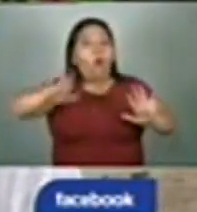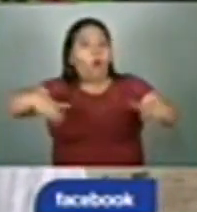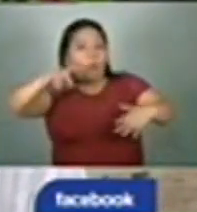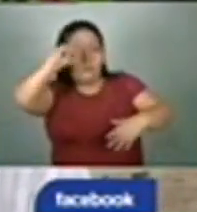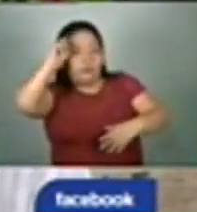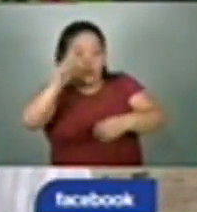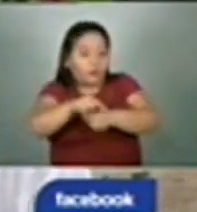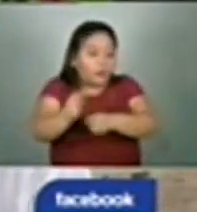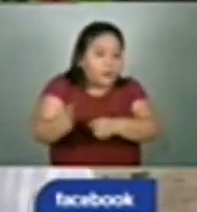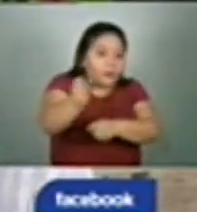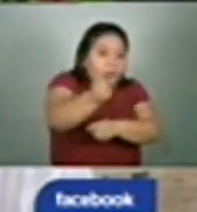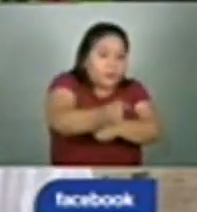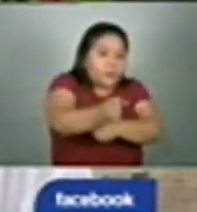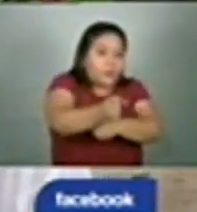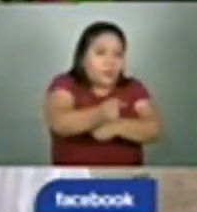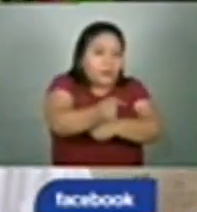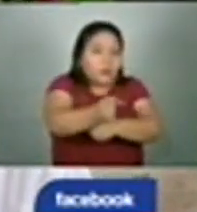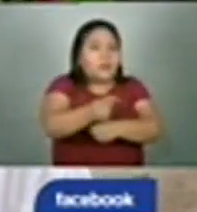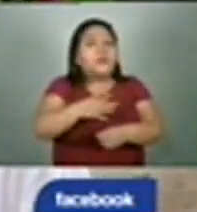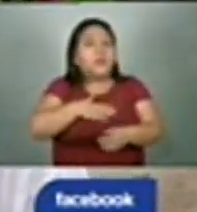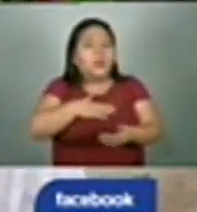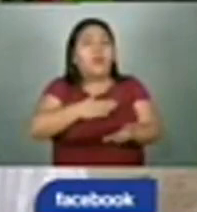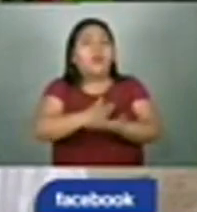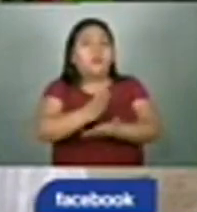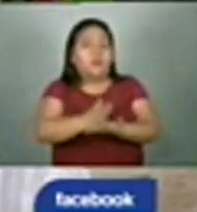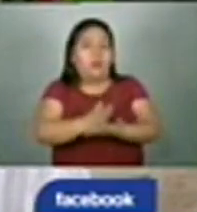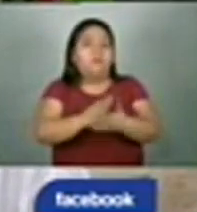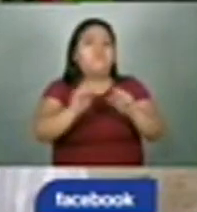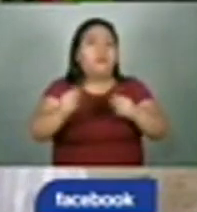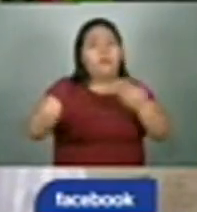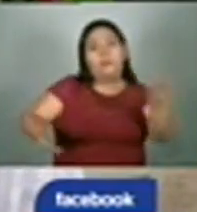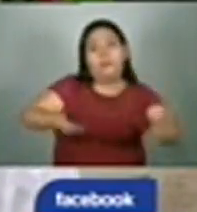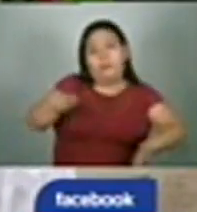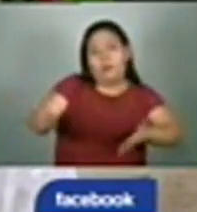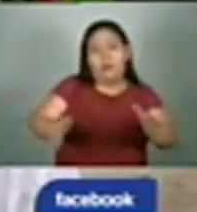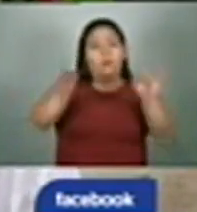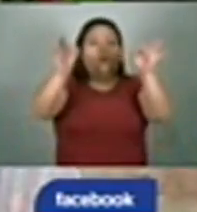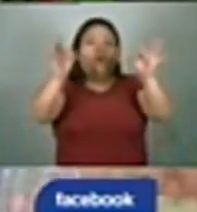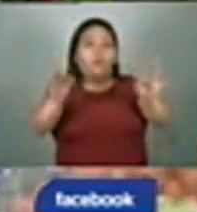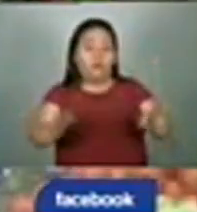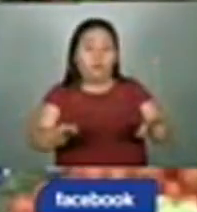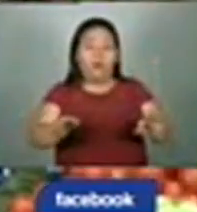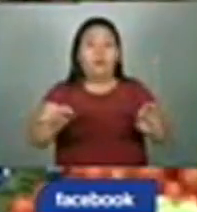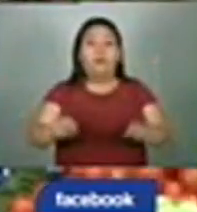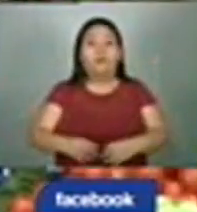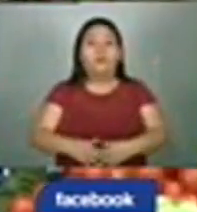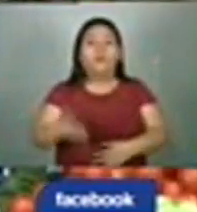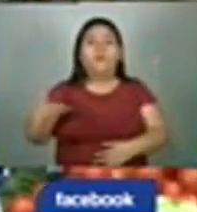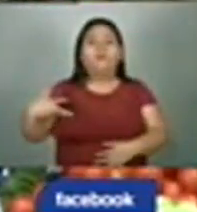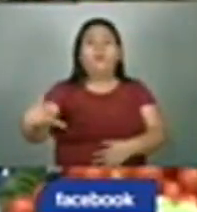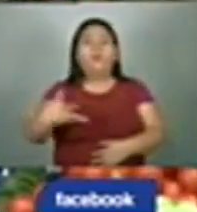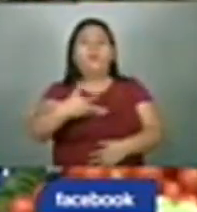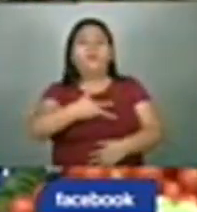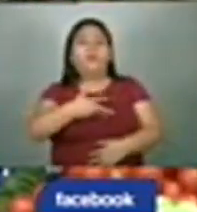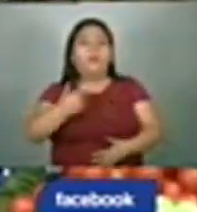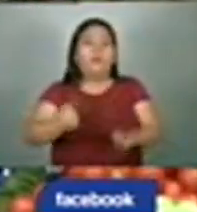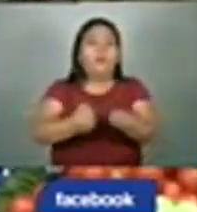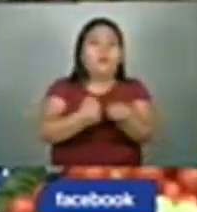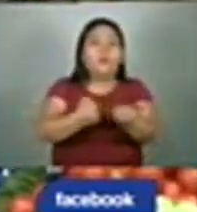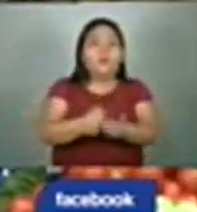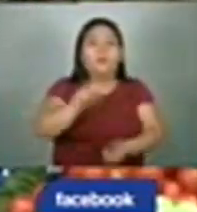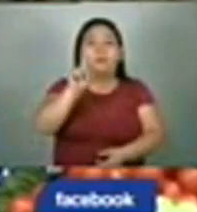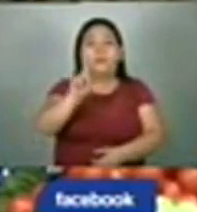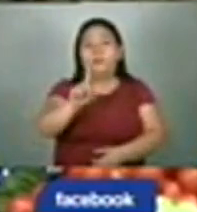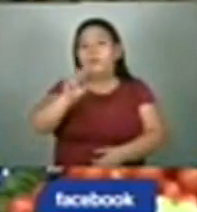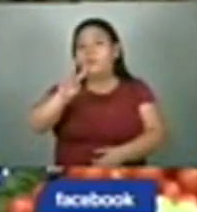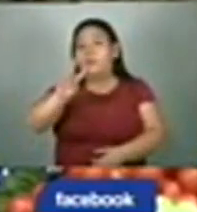accedan a mercados formales y ellos puedan vender sus productos. Nosotros estamos invirtiendo 12